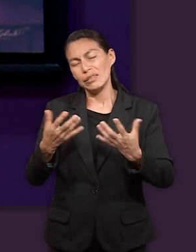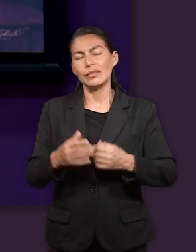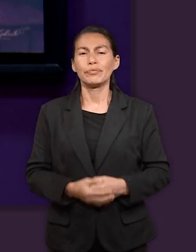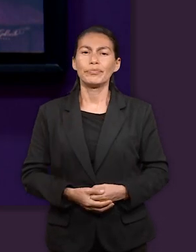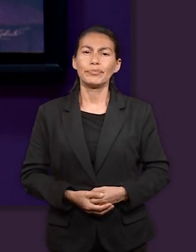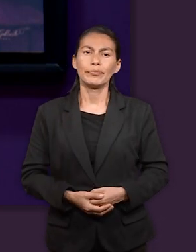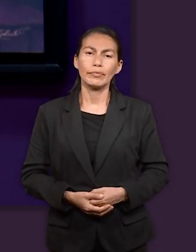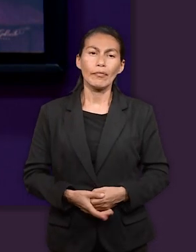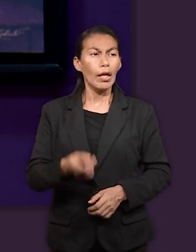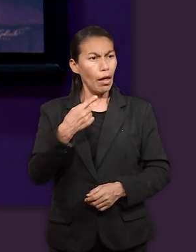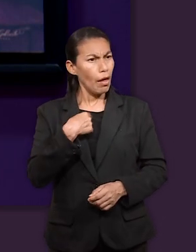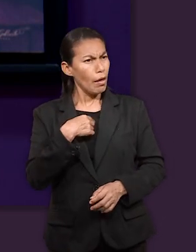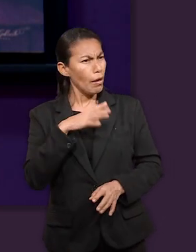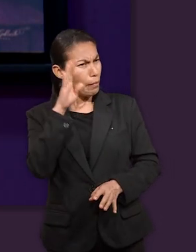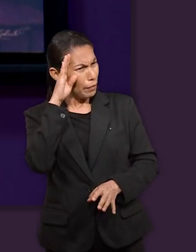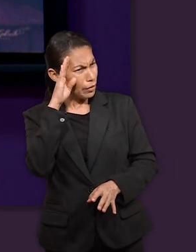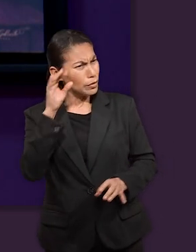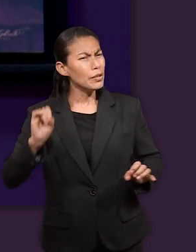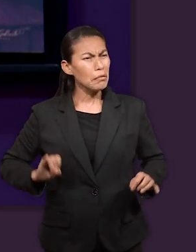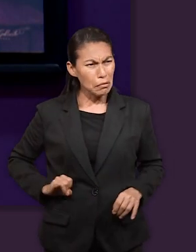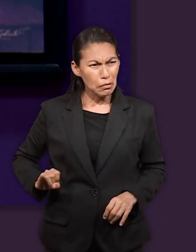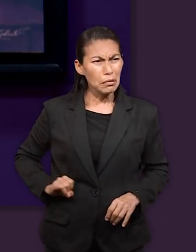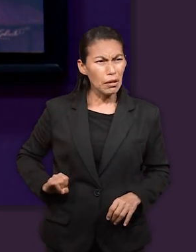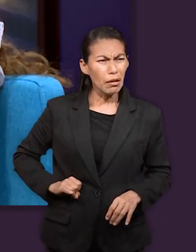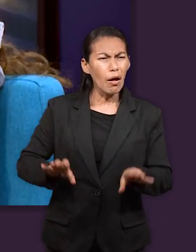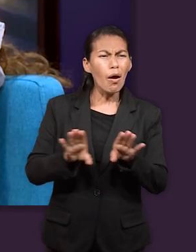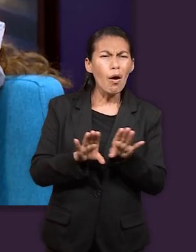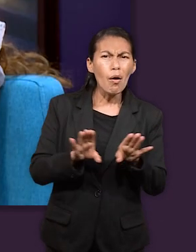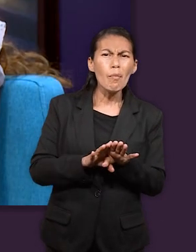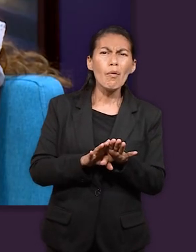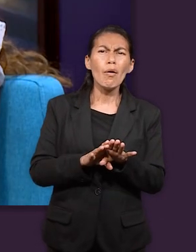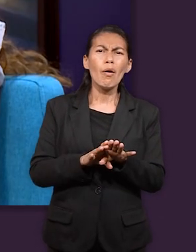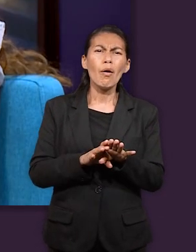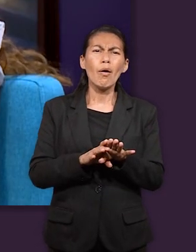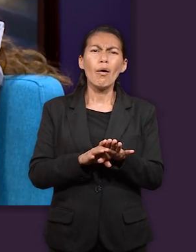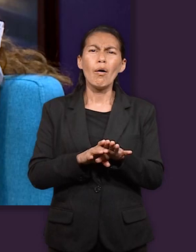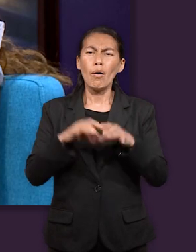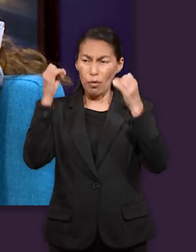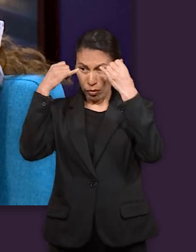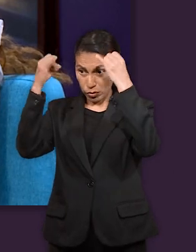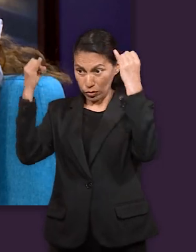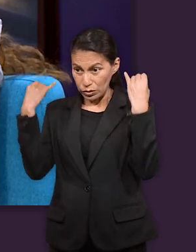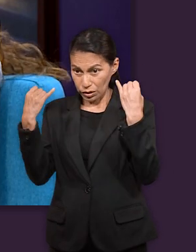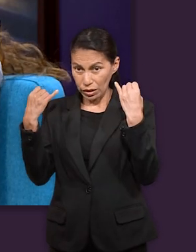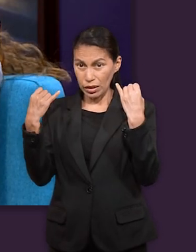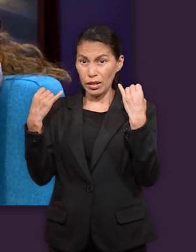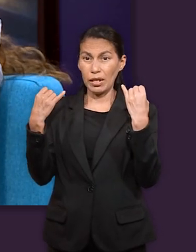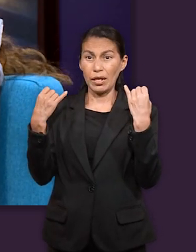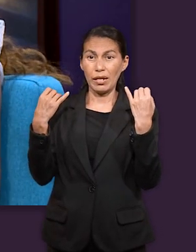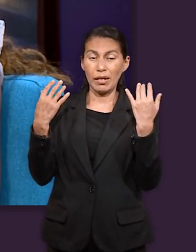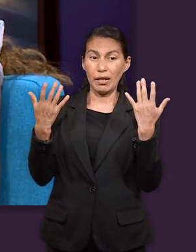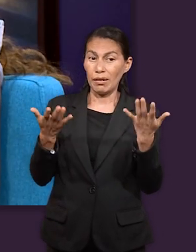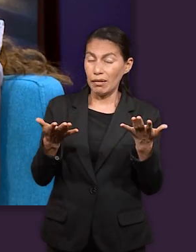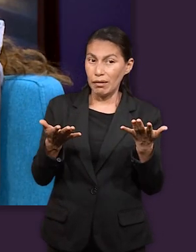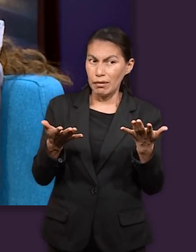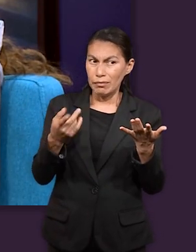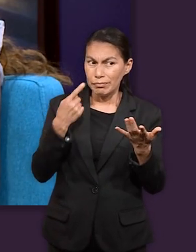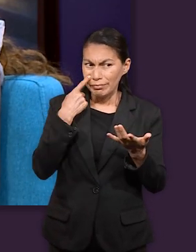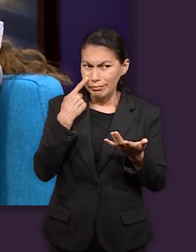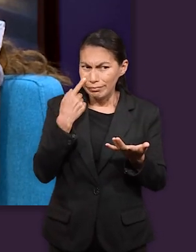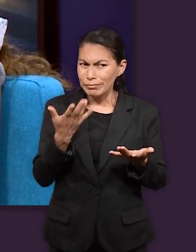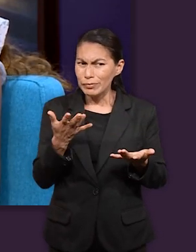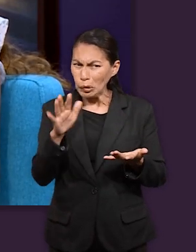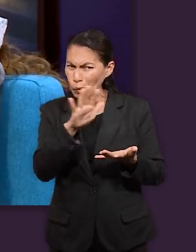años anteriores y a mí me parece interesante incluso lo cauteloso que fue José ¿no? porque en dos versículos más adelante